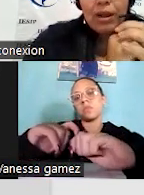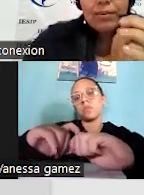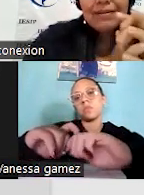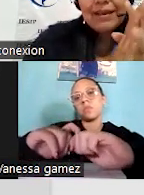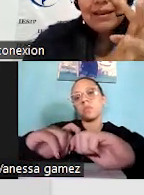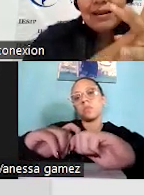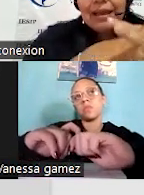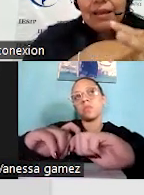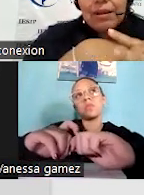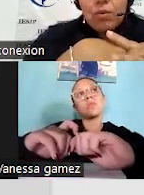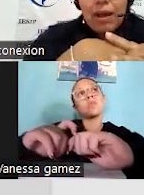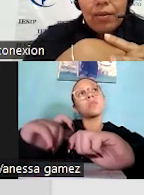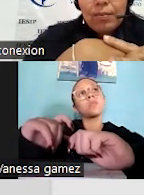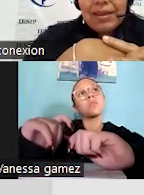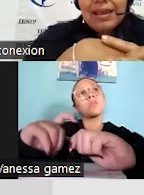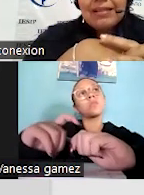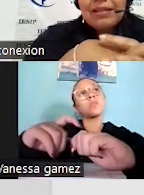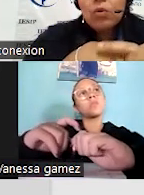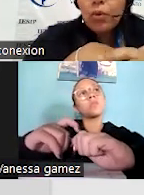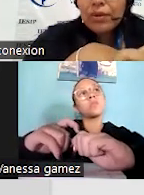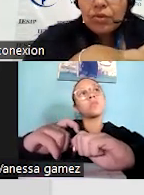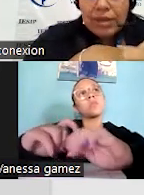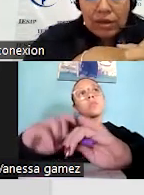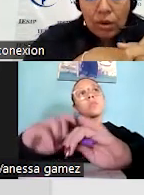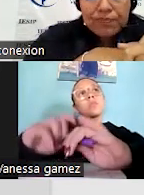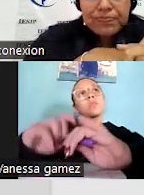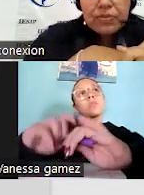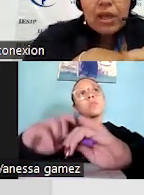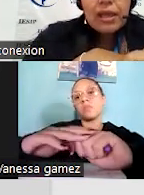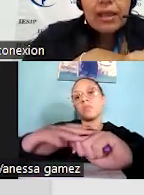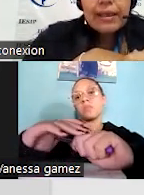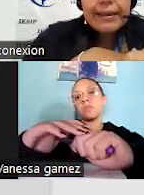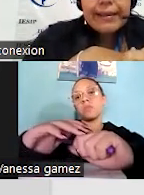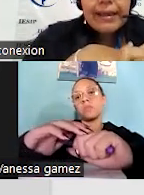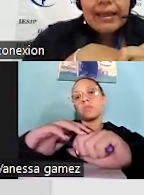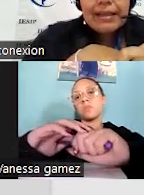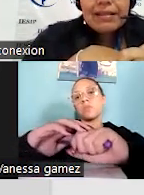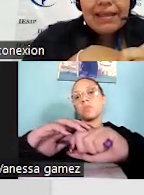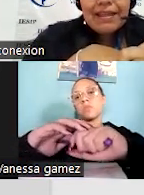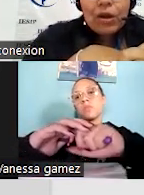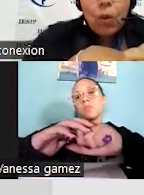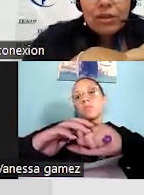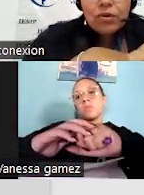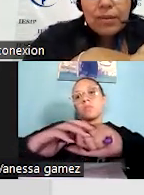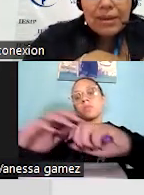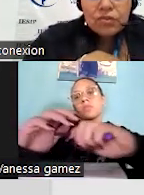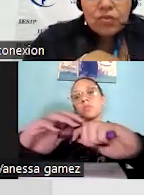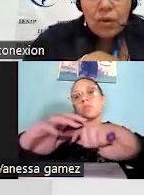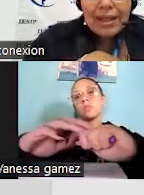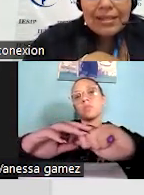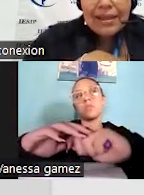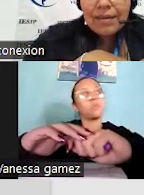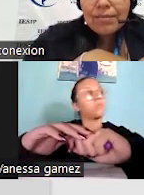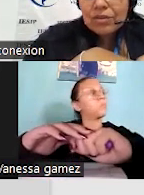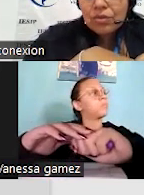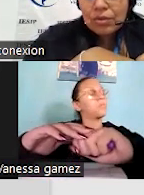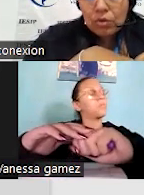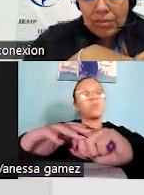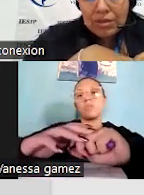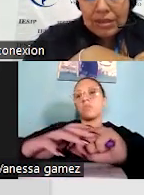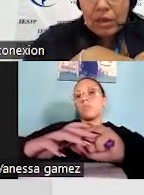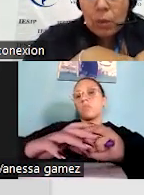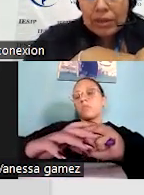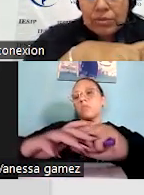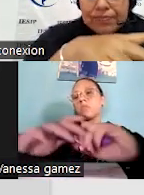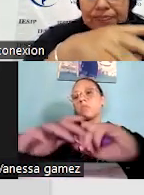el cual va a ser evaluado mediante un cuestionario desde el 4 de marzo al 10 de marzo